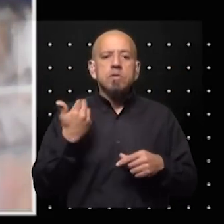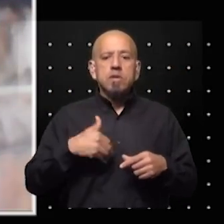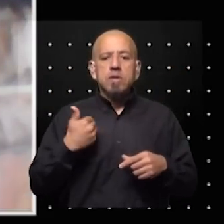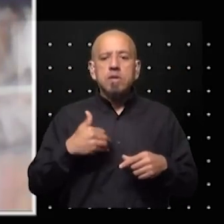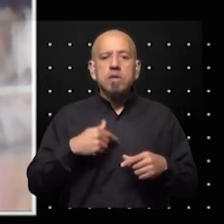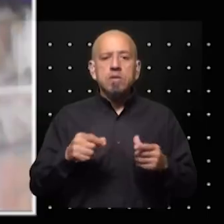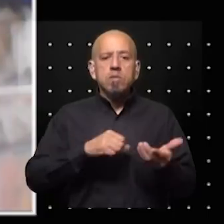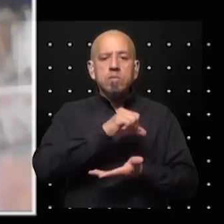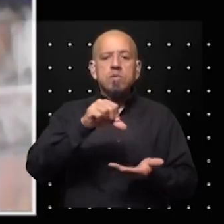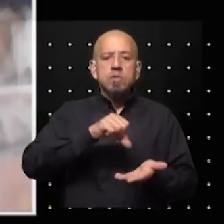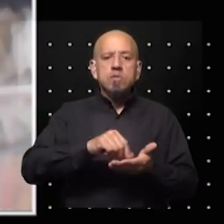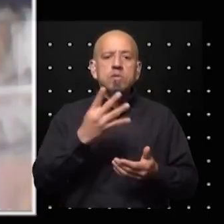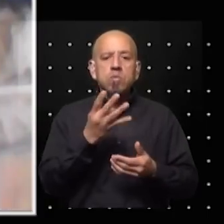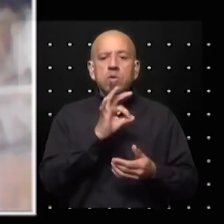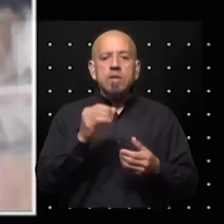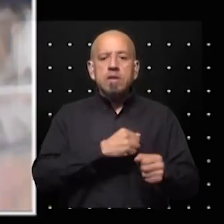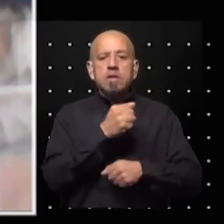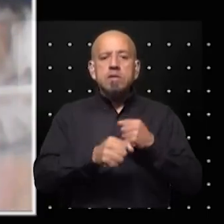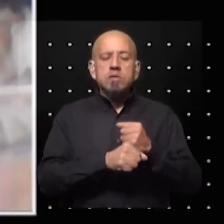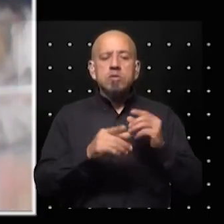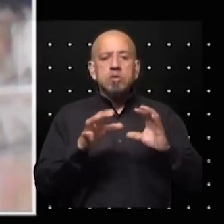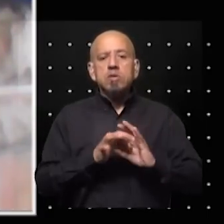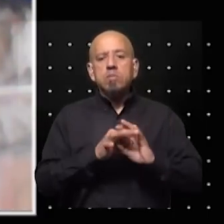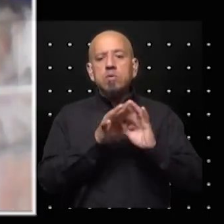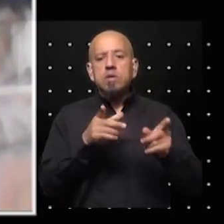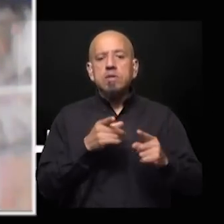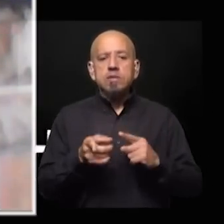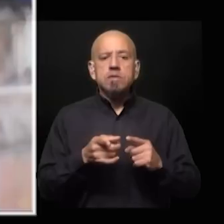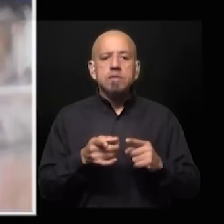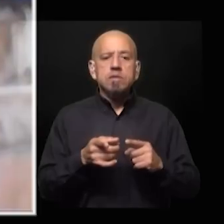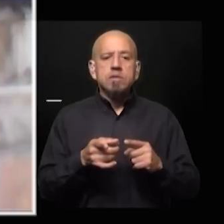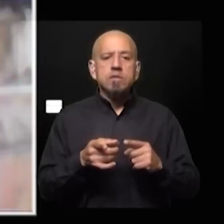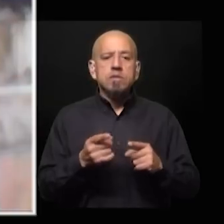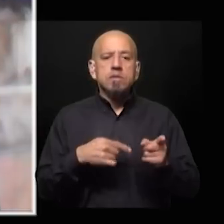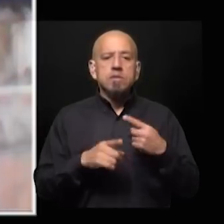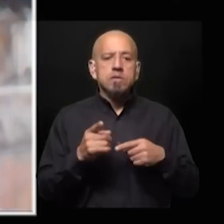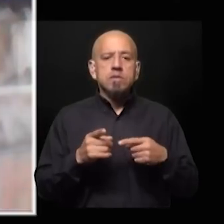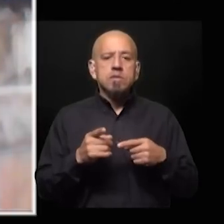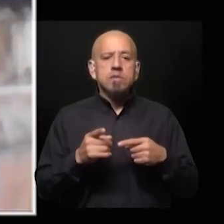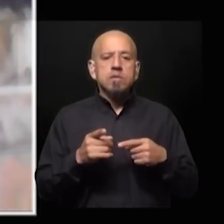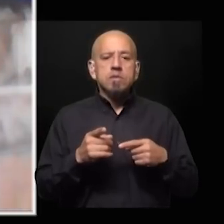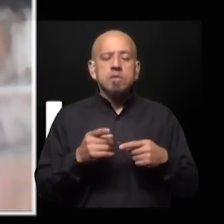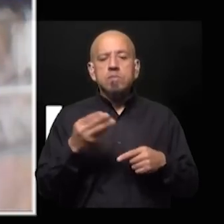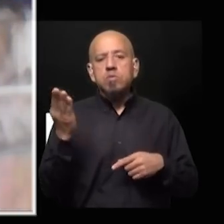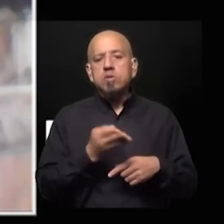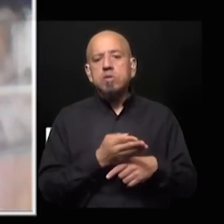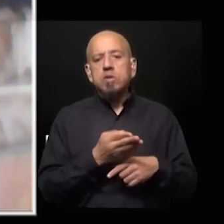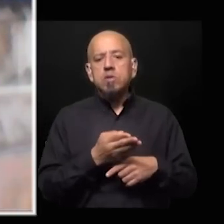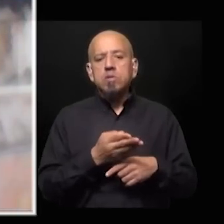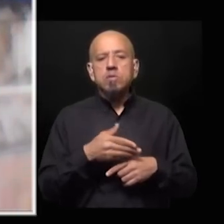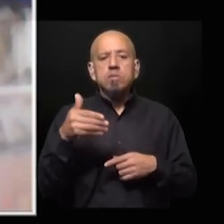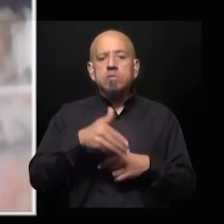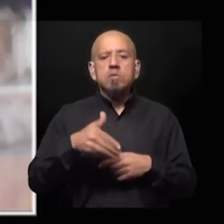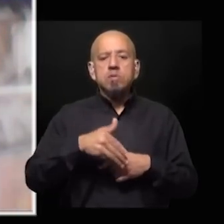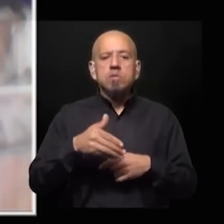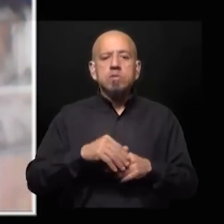país que este año cumple 40 años de democracia de recuperación democrática el porcentaje de participación